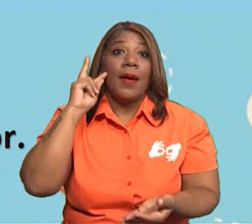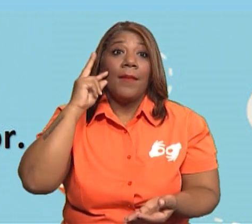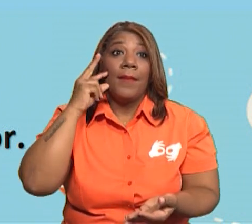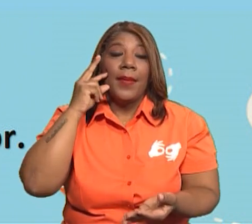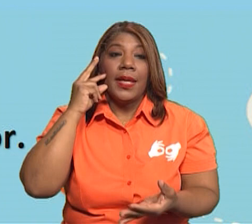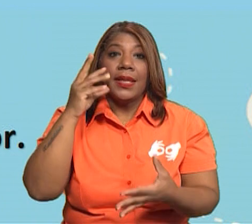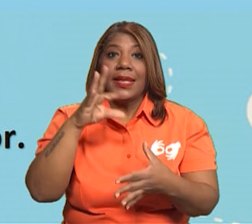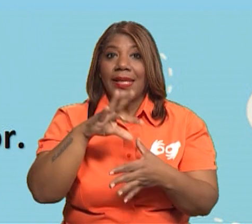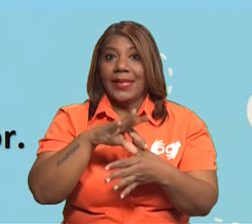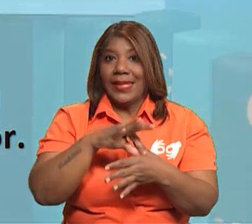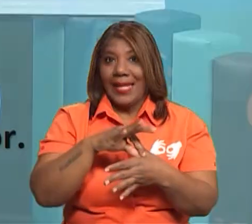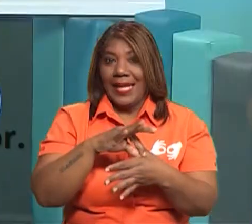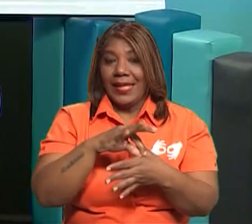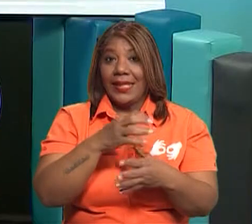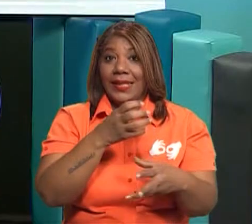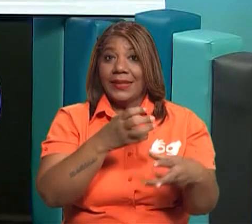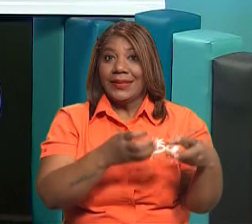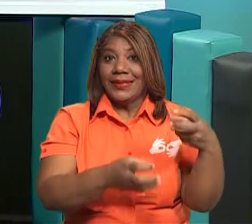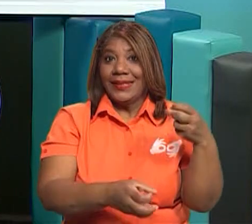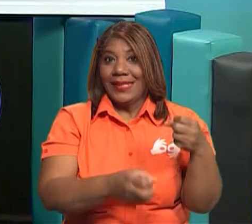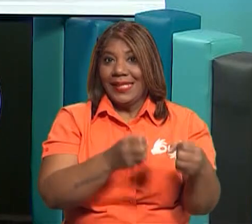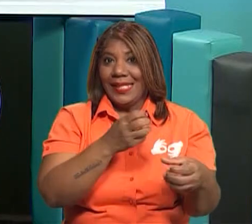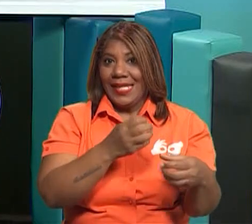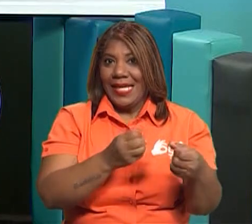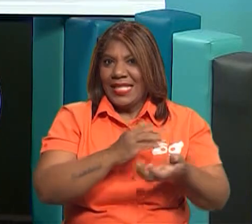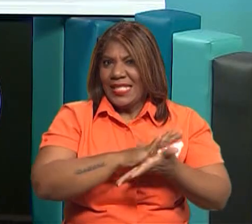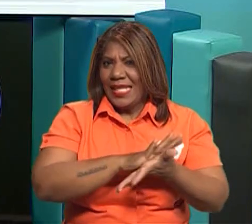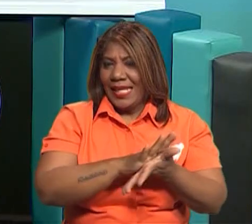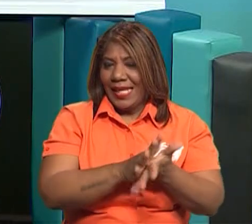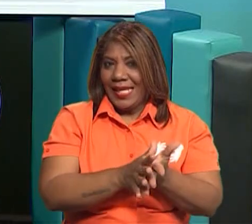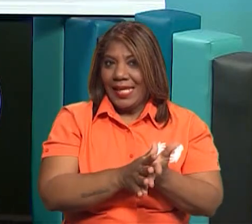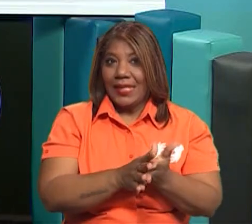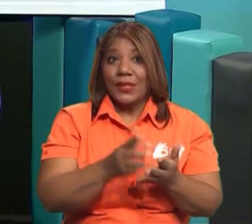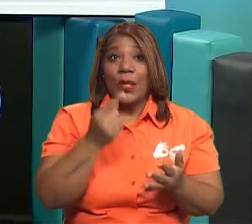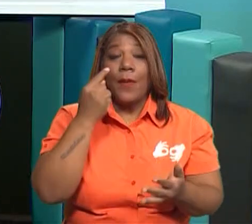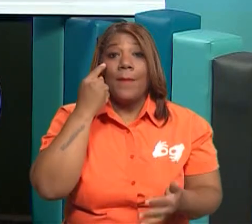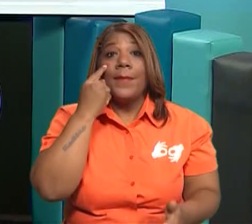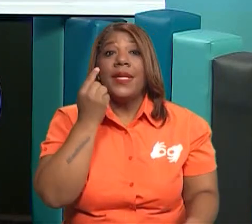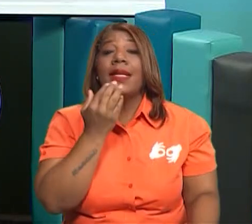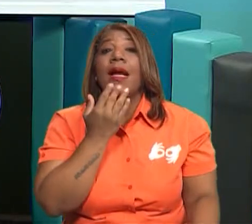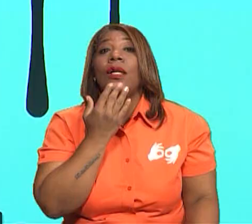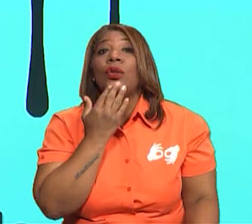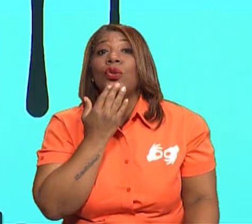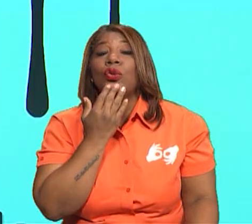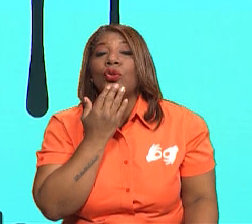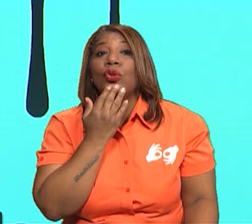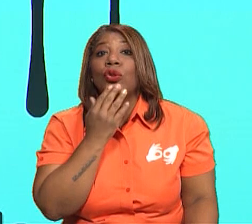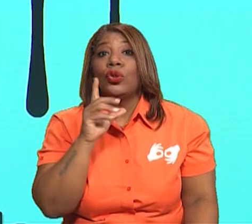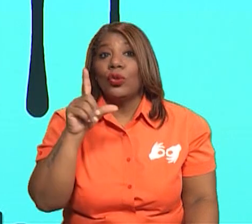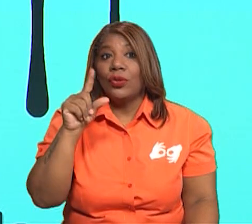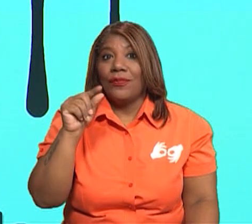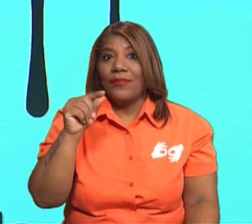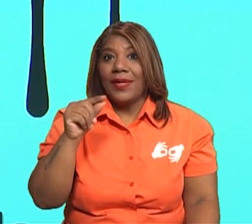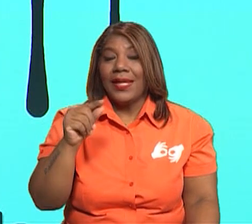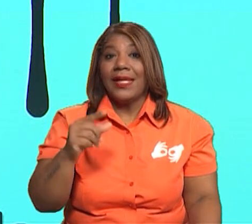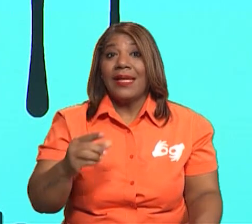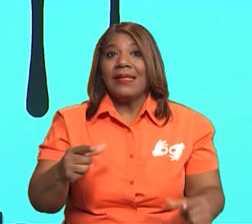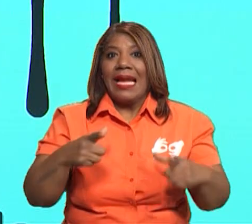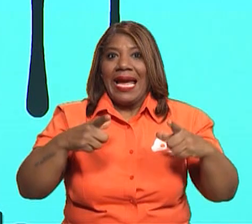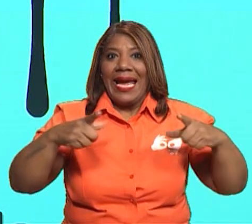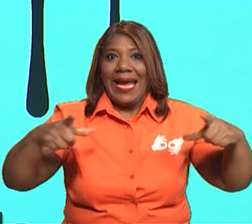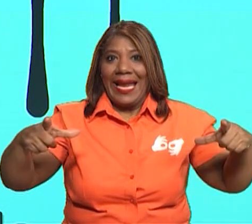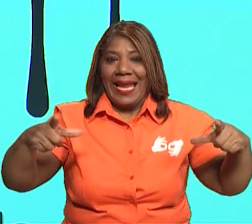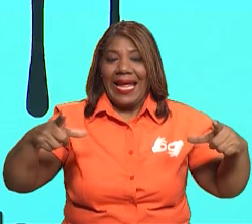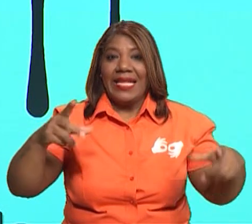carnes y lácteos. Mira que las porciones más grandes son las que son las frutas y vegetales